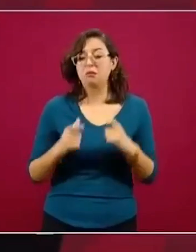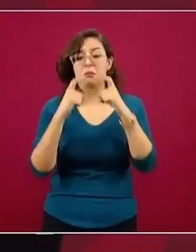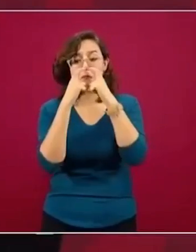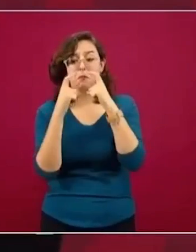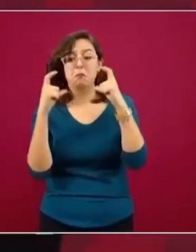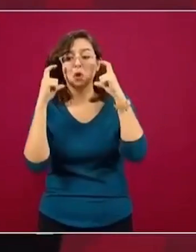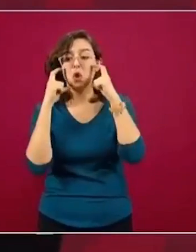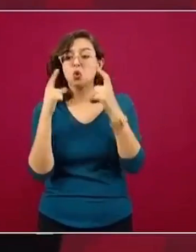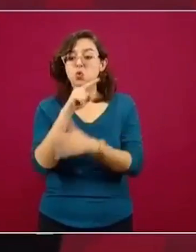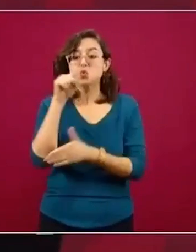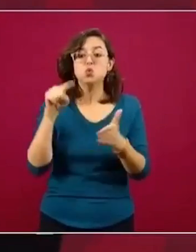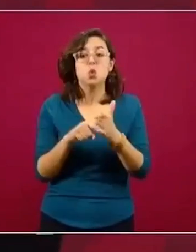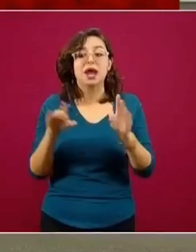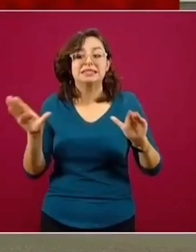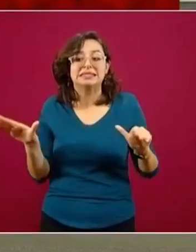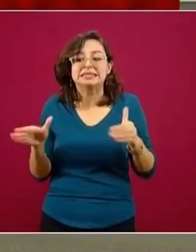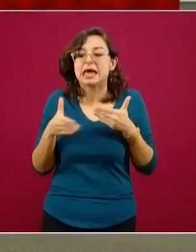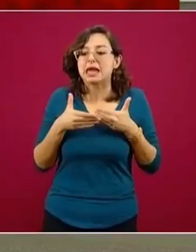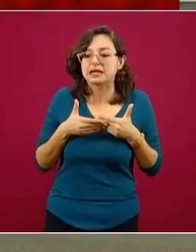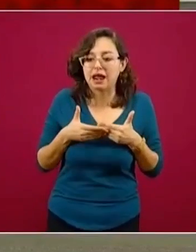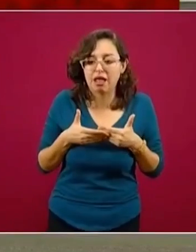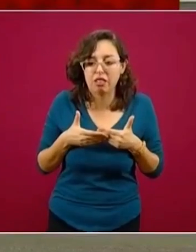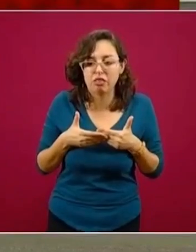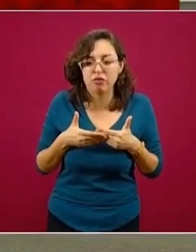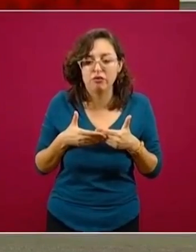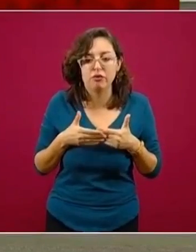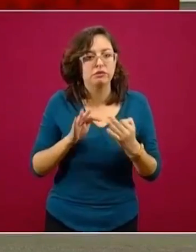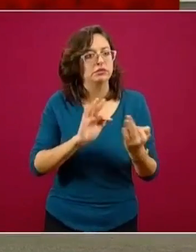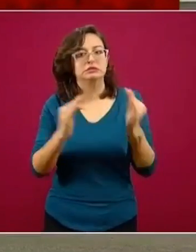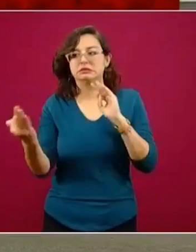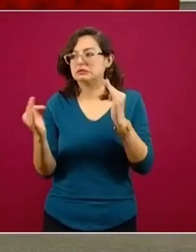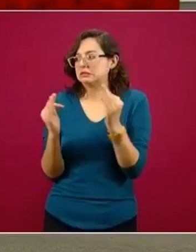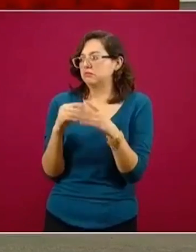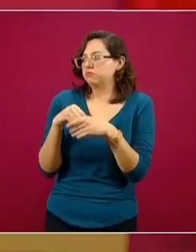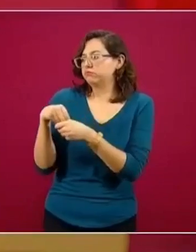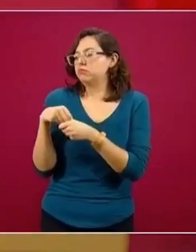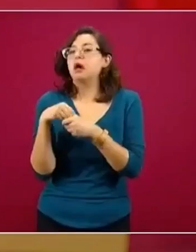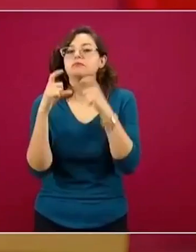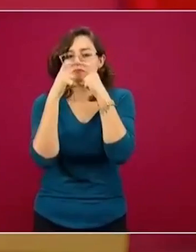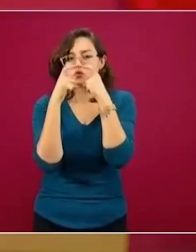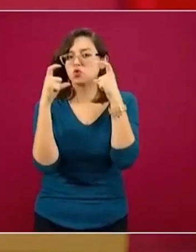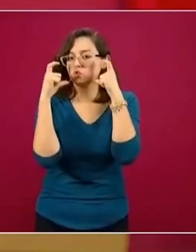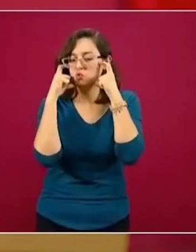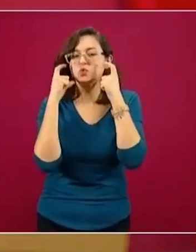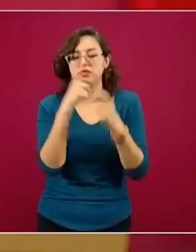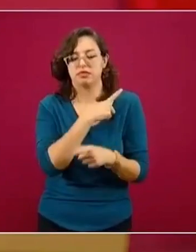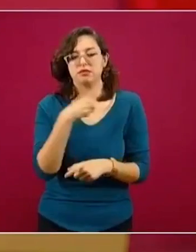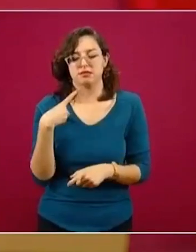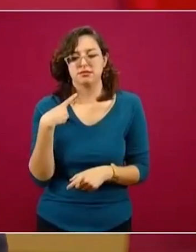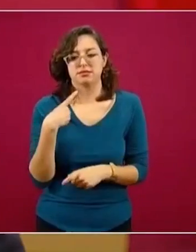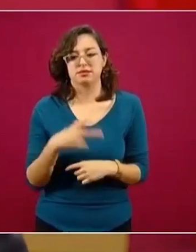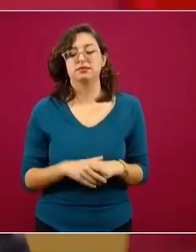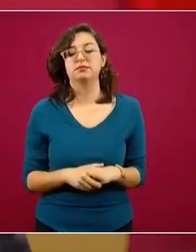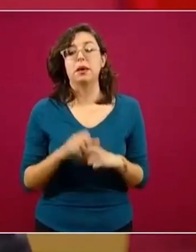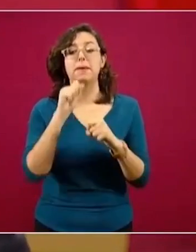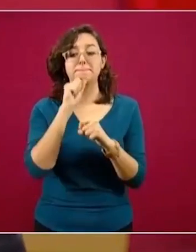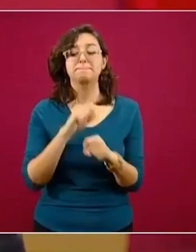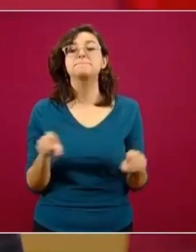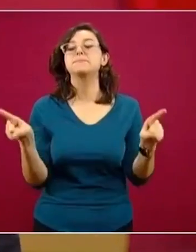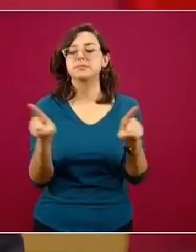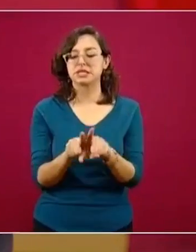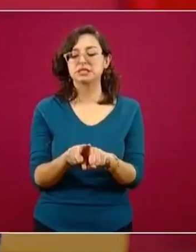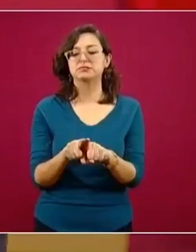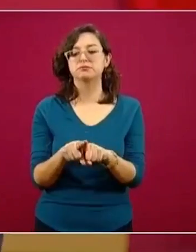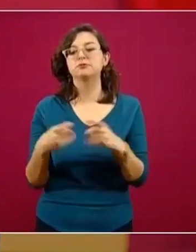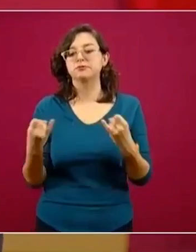espacios cerrados en los que no se puede conservar la sana distancia, entre otras medidas. Desde luego las instituciones